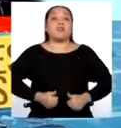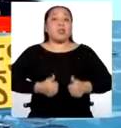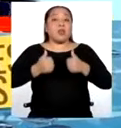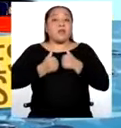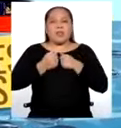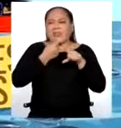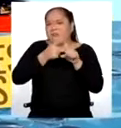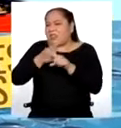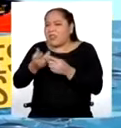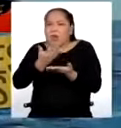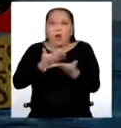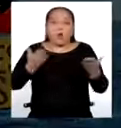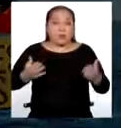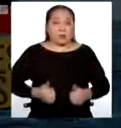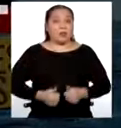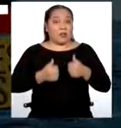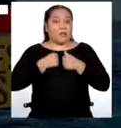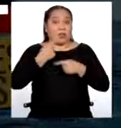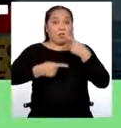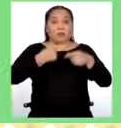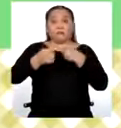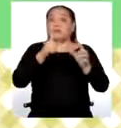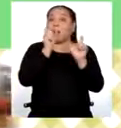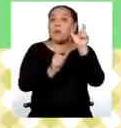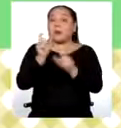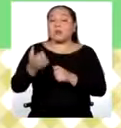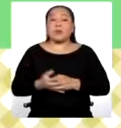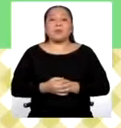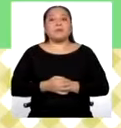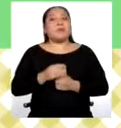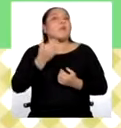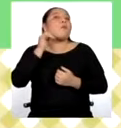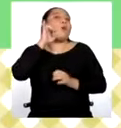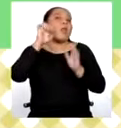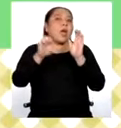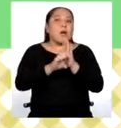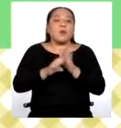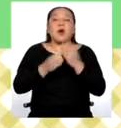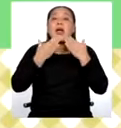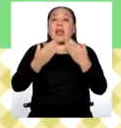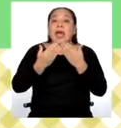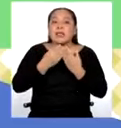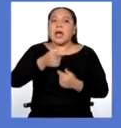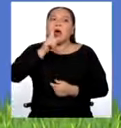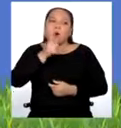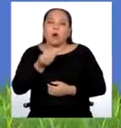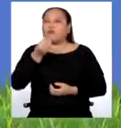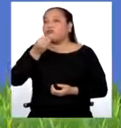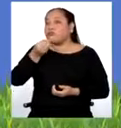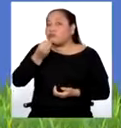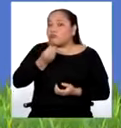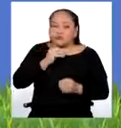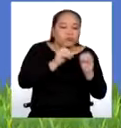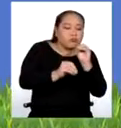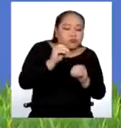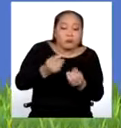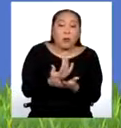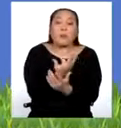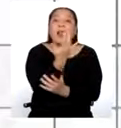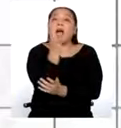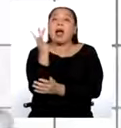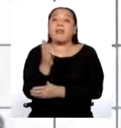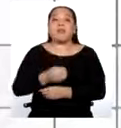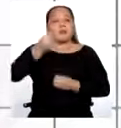y las actividades humanas. Por ejemplo, gracias a la existencia del agua, Hugo puede comer, alimentar a sus plantitas,